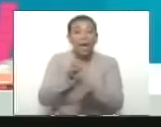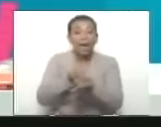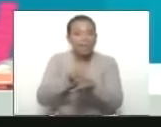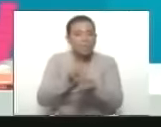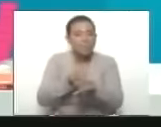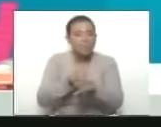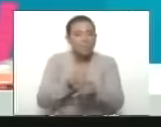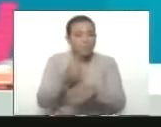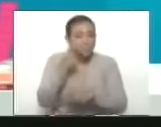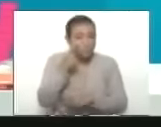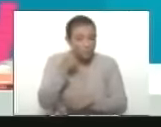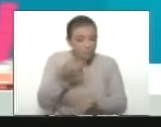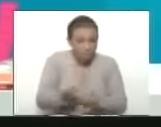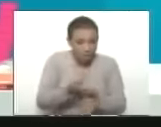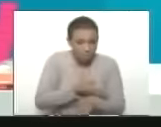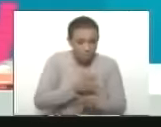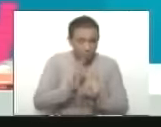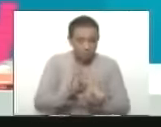¿ah?